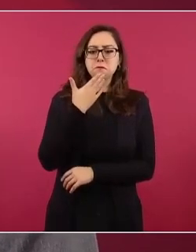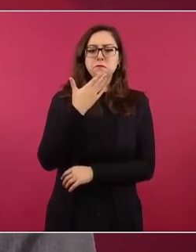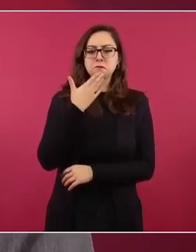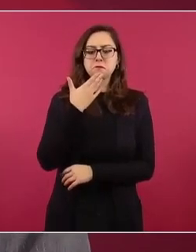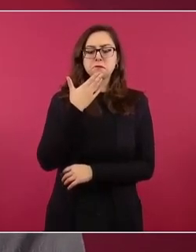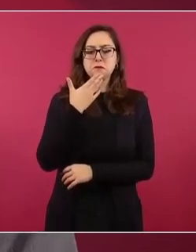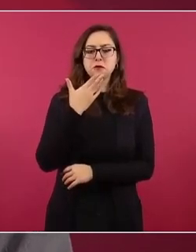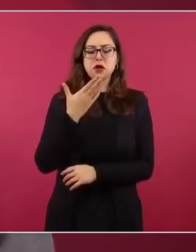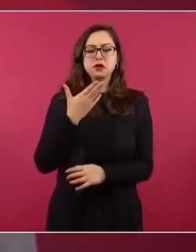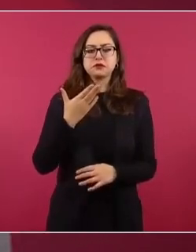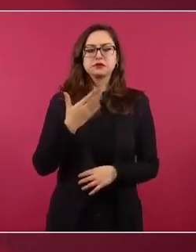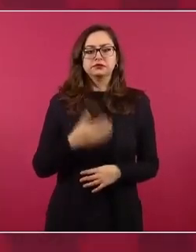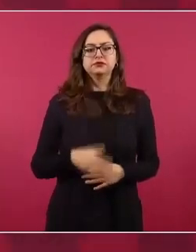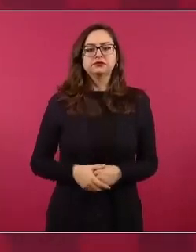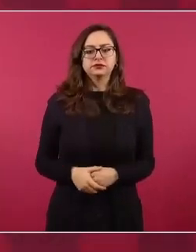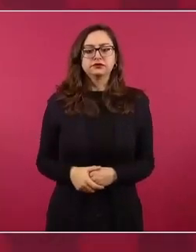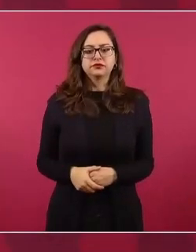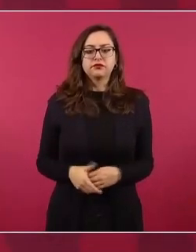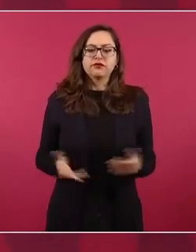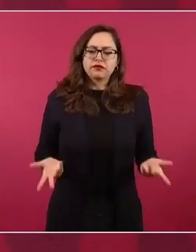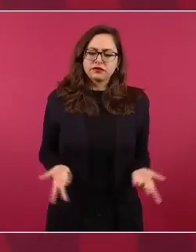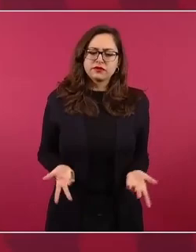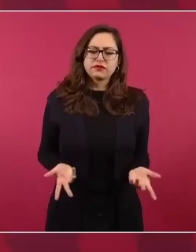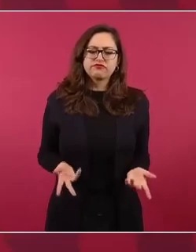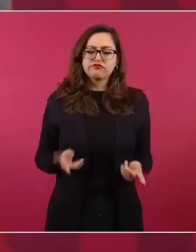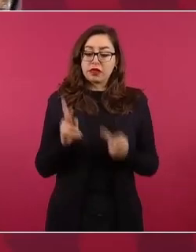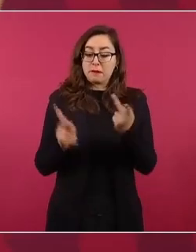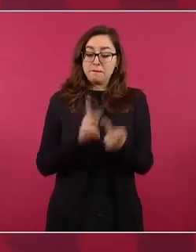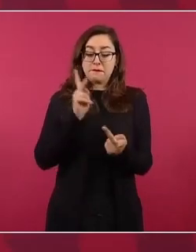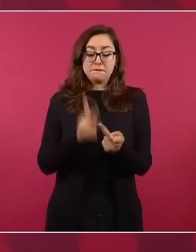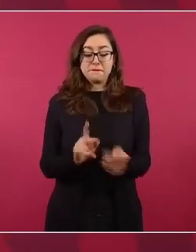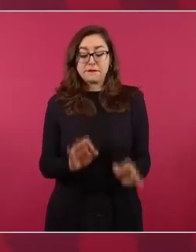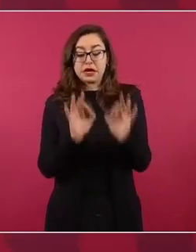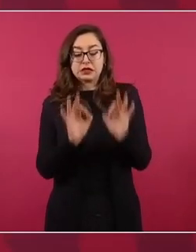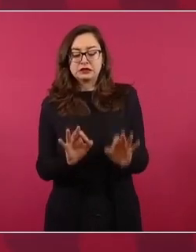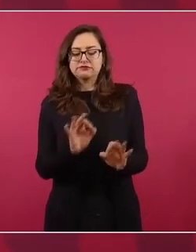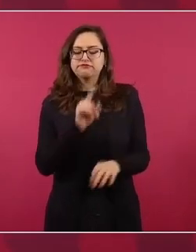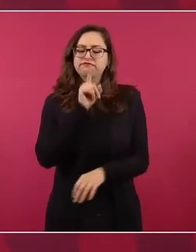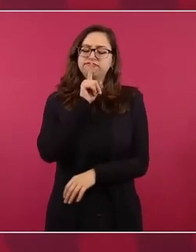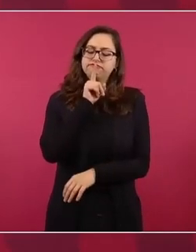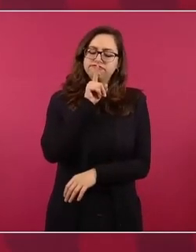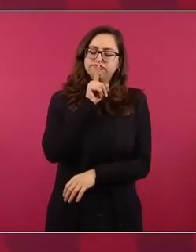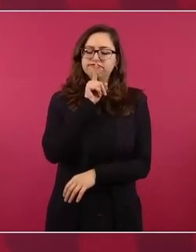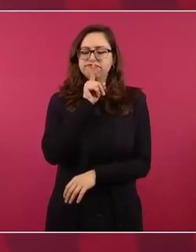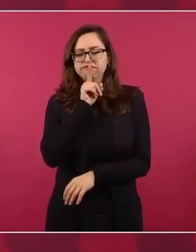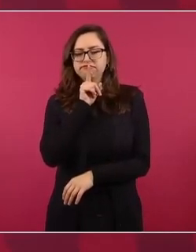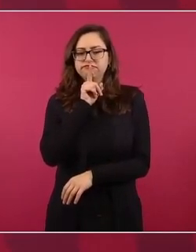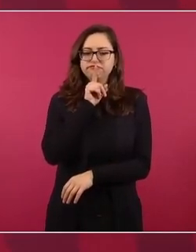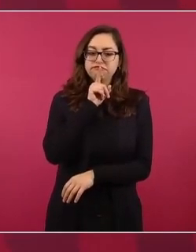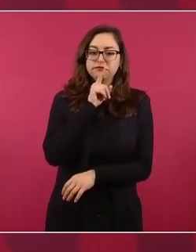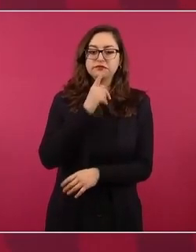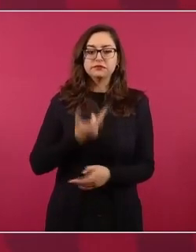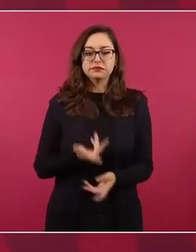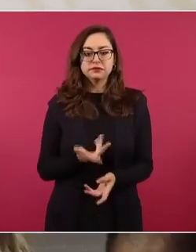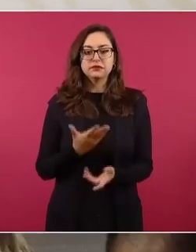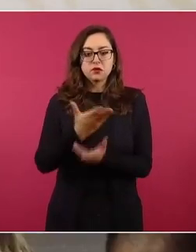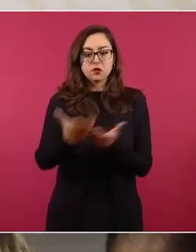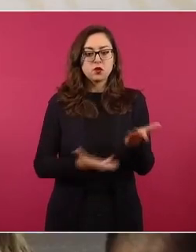es perfecto. Yo estuve viendo, revisé